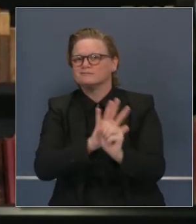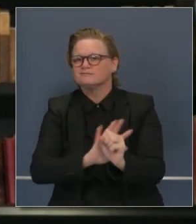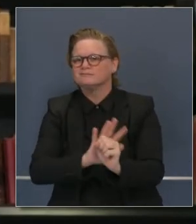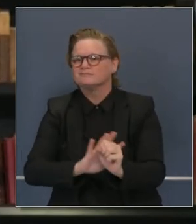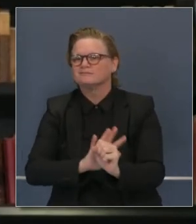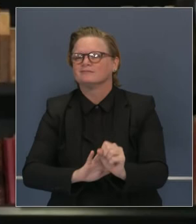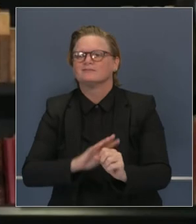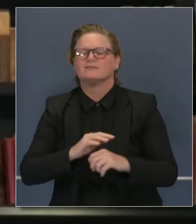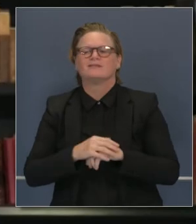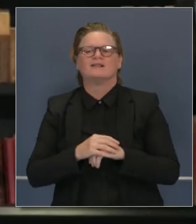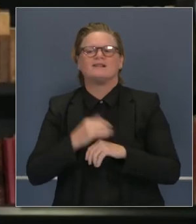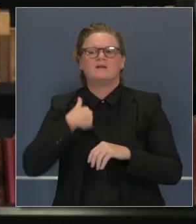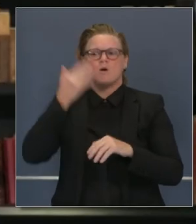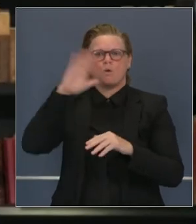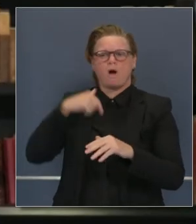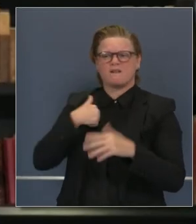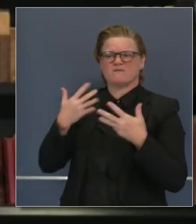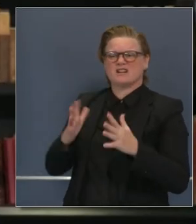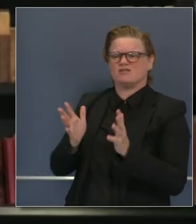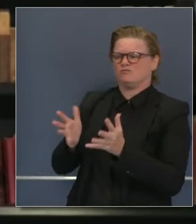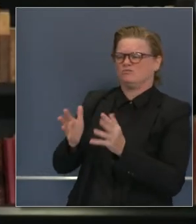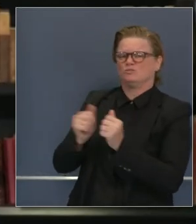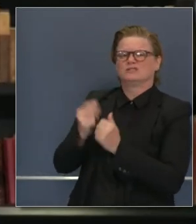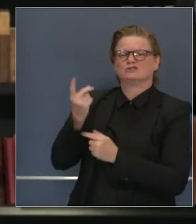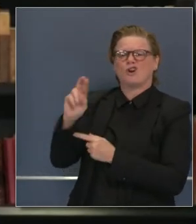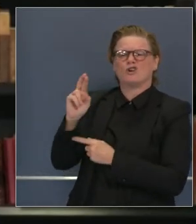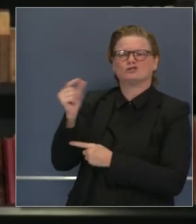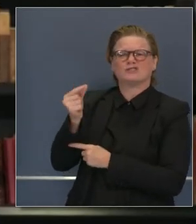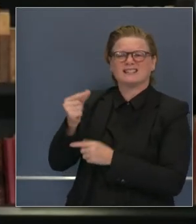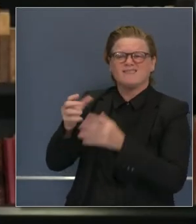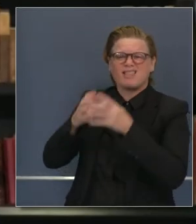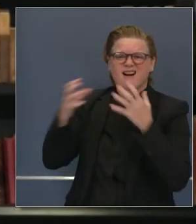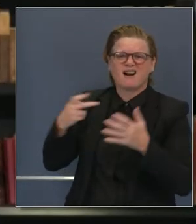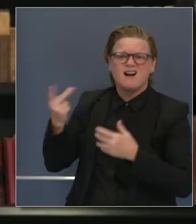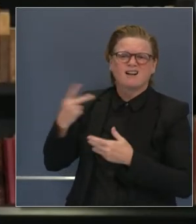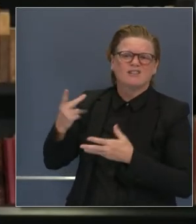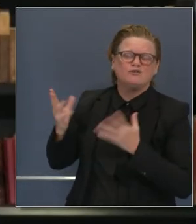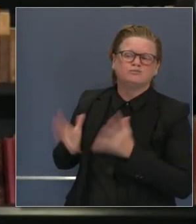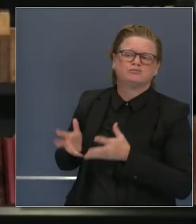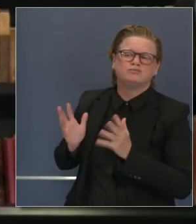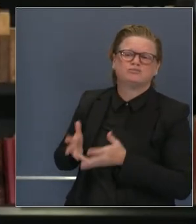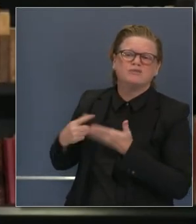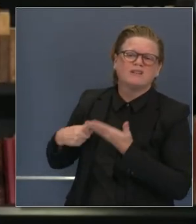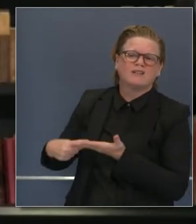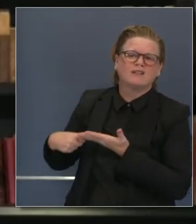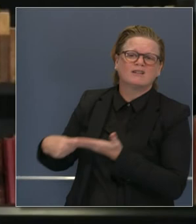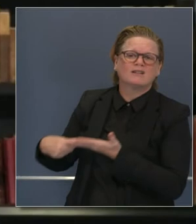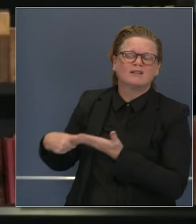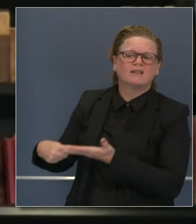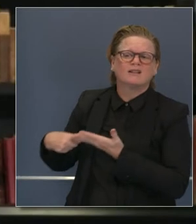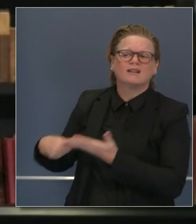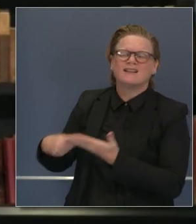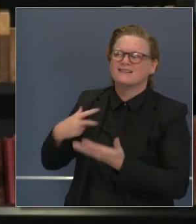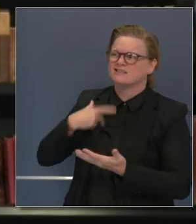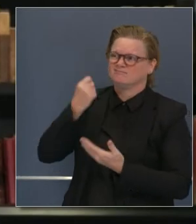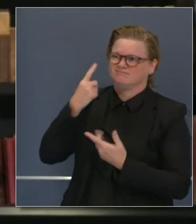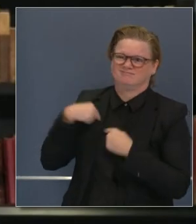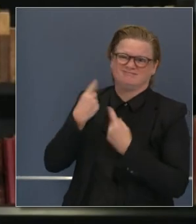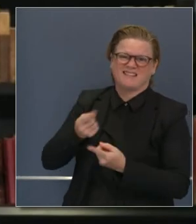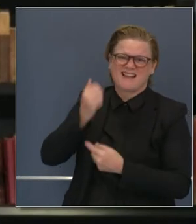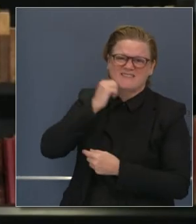Doctor Gowdy y yo, antes de salir al aire en este anuncio, estuvimos hablando precisamente sobre este tema,